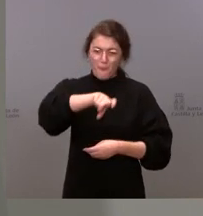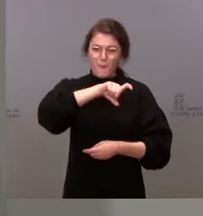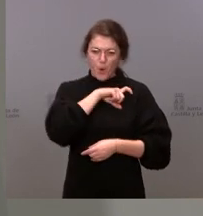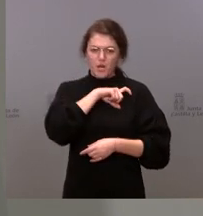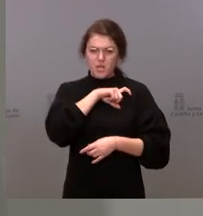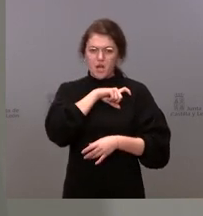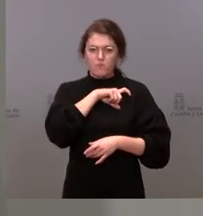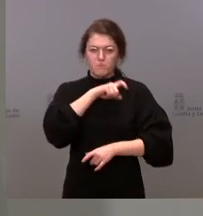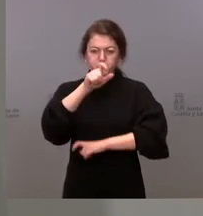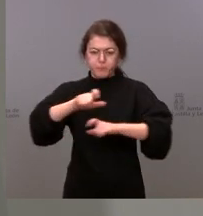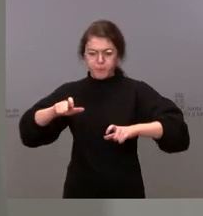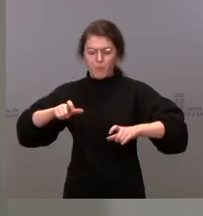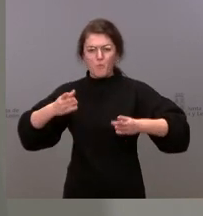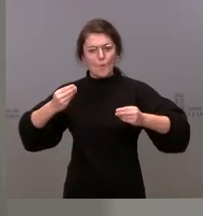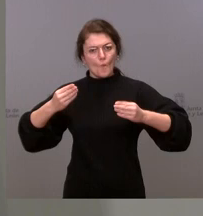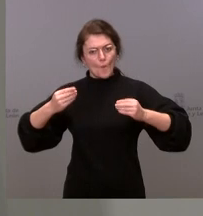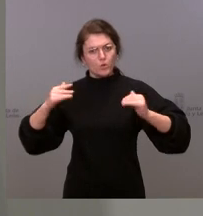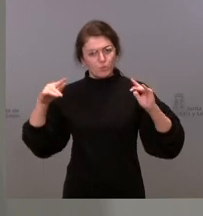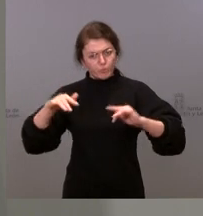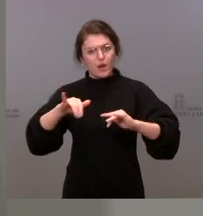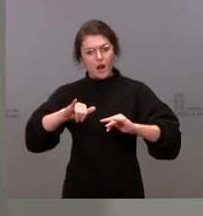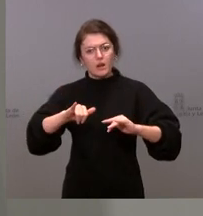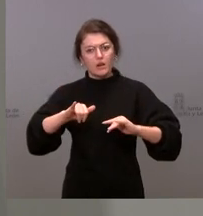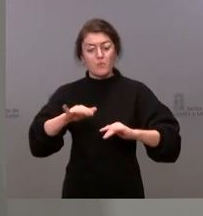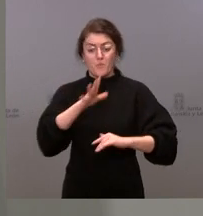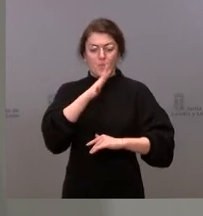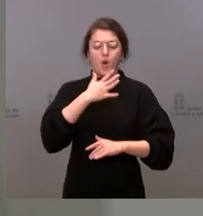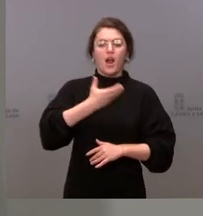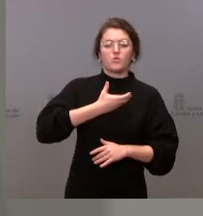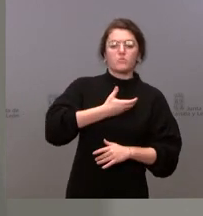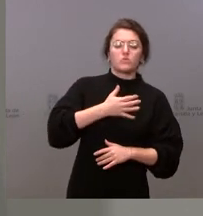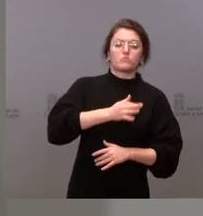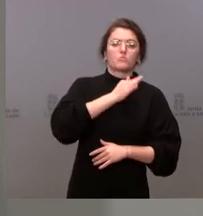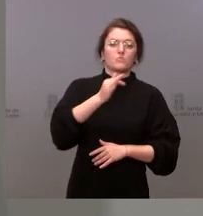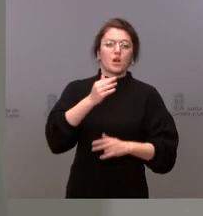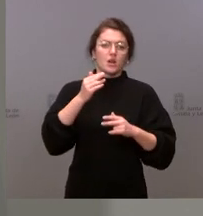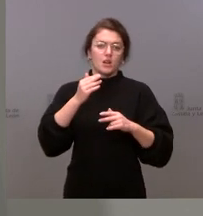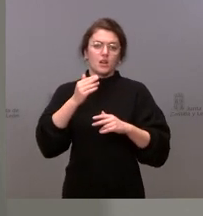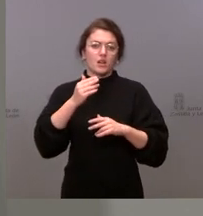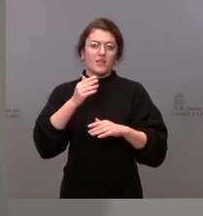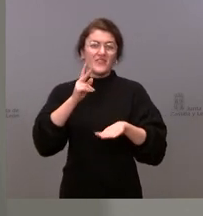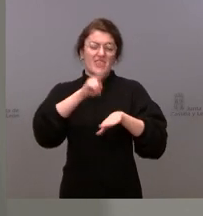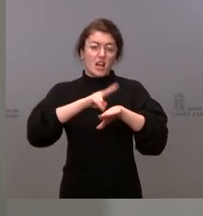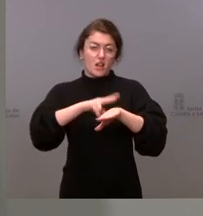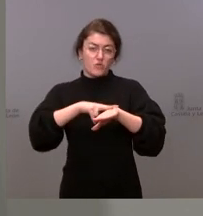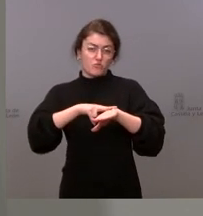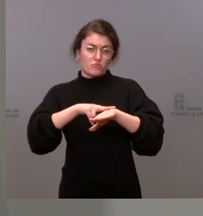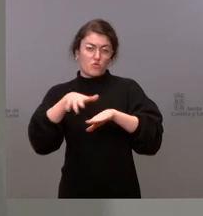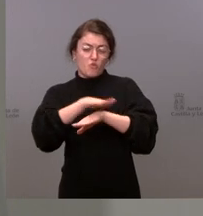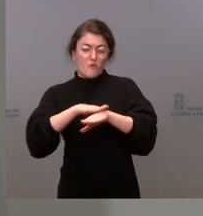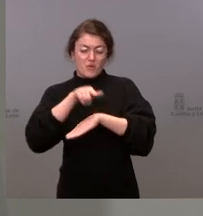el ayuntamiento y también la delegación del gobierno han hecho un importante esfuerzo para evitar una estupidez.